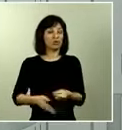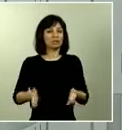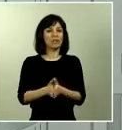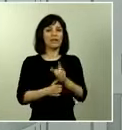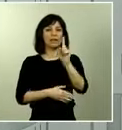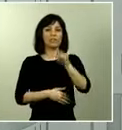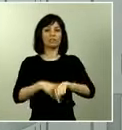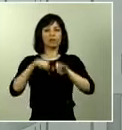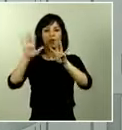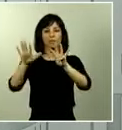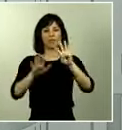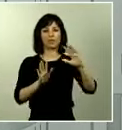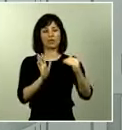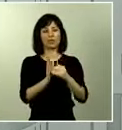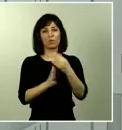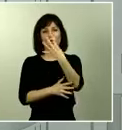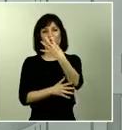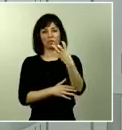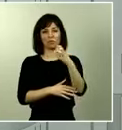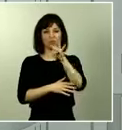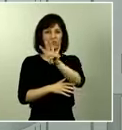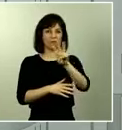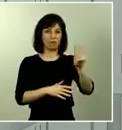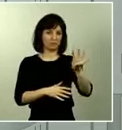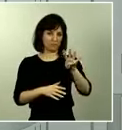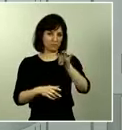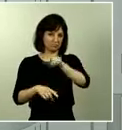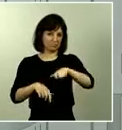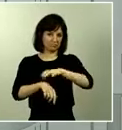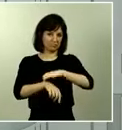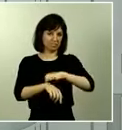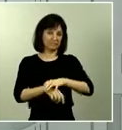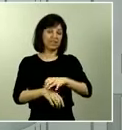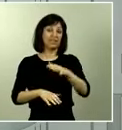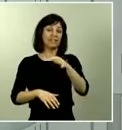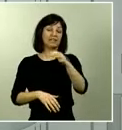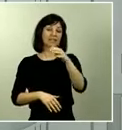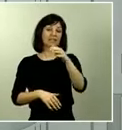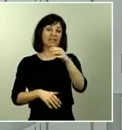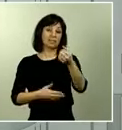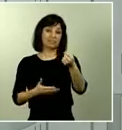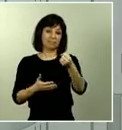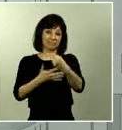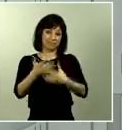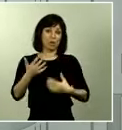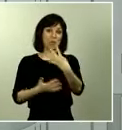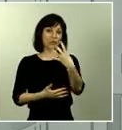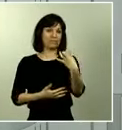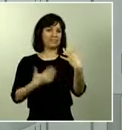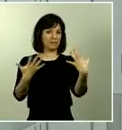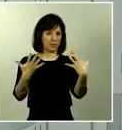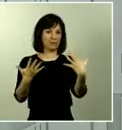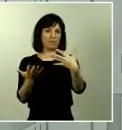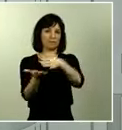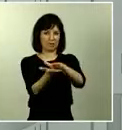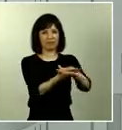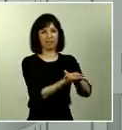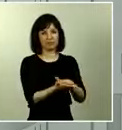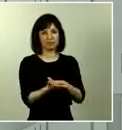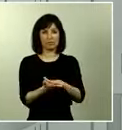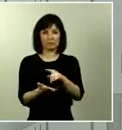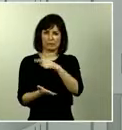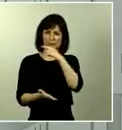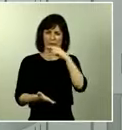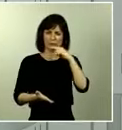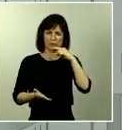casos y hemos registrado un número de 410 personas fallecidas. Es un número que siempre nos hierve y que aprovechamos para